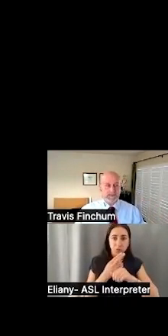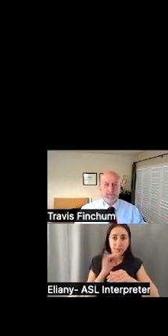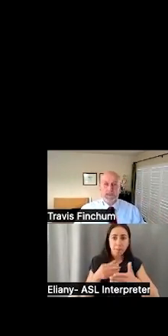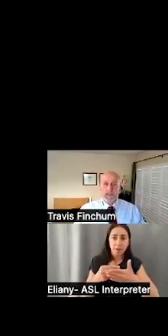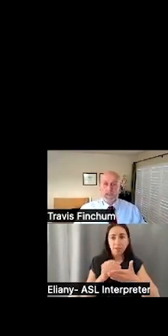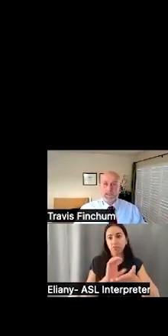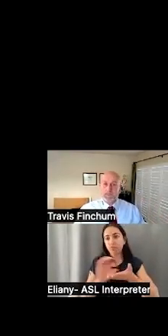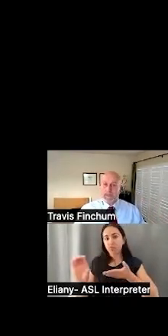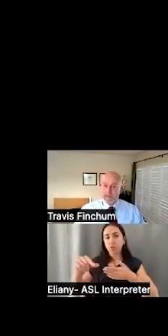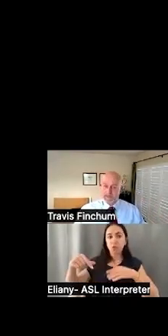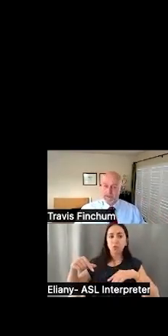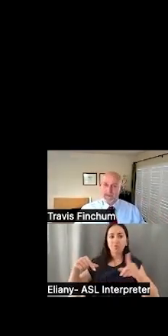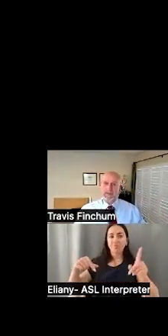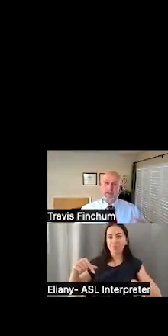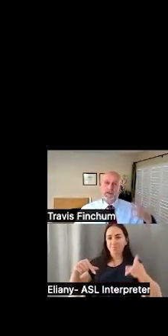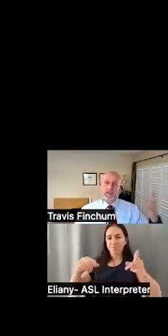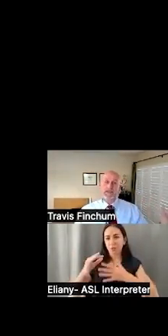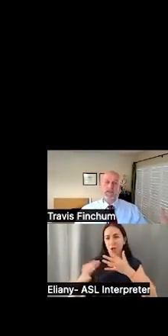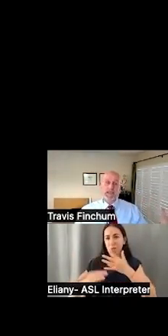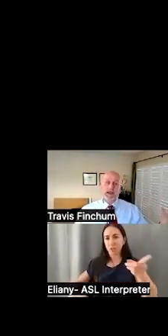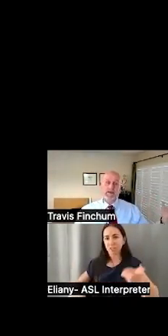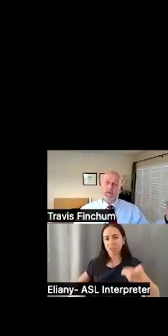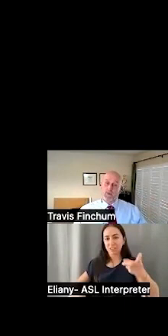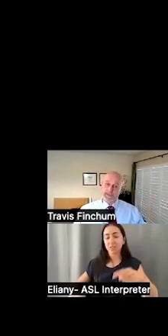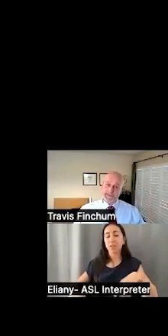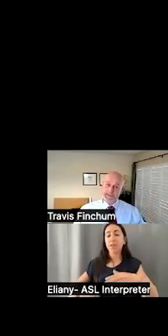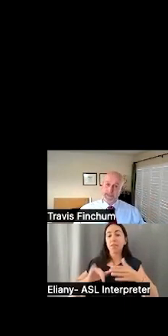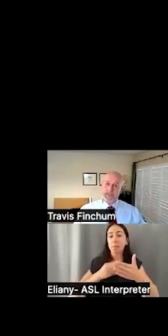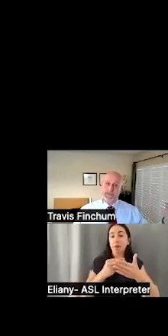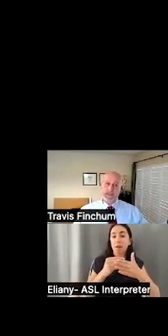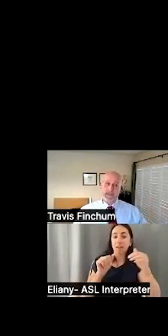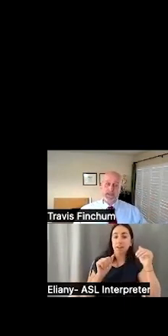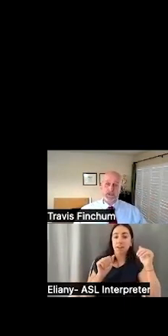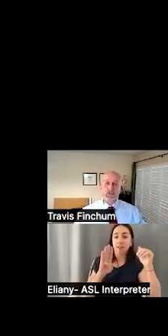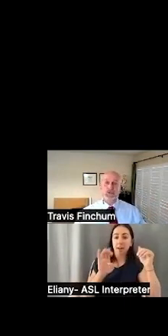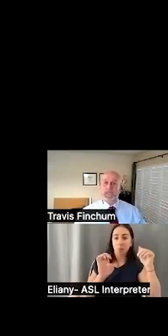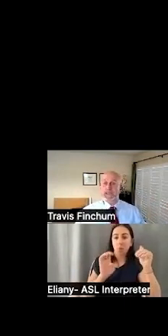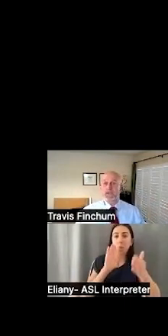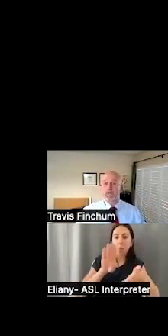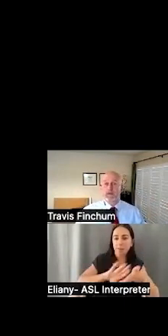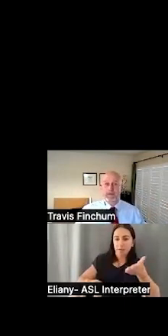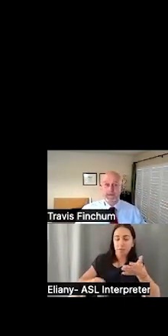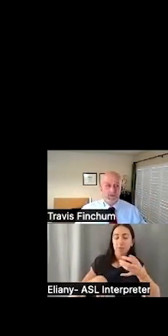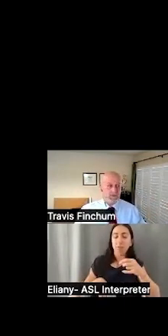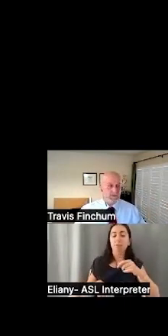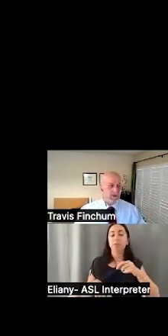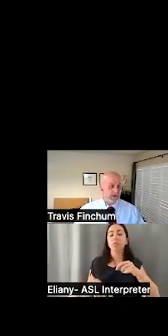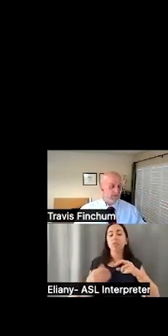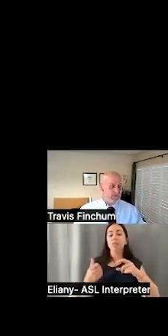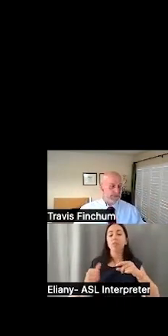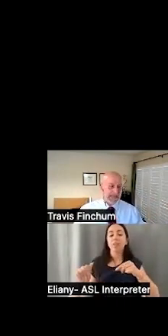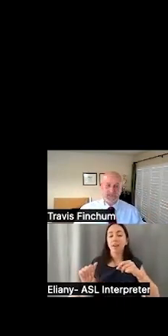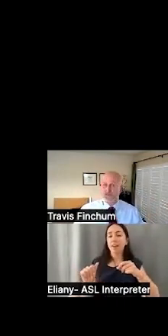y cuando lo utilizamos para un gasto cualificado por incapacidad, el dinero, uno, está exento.